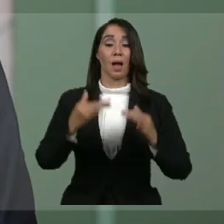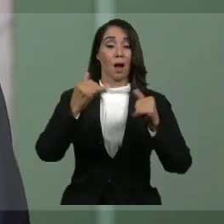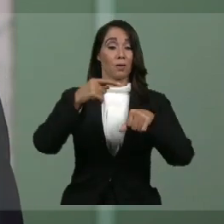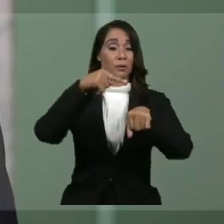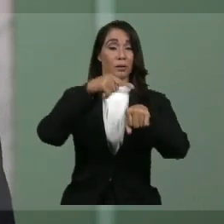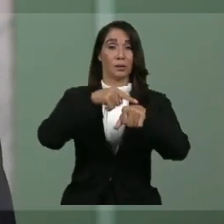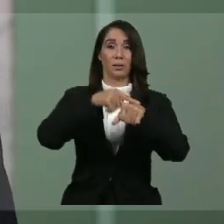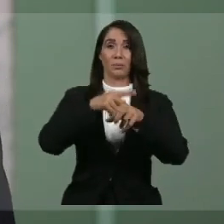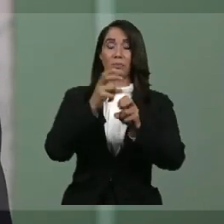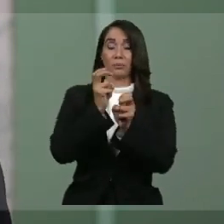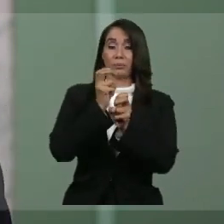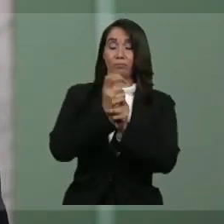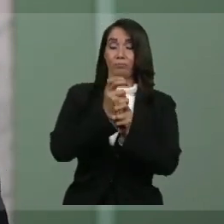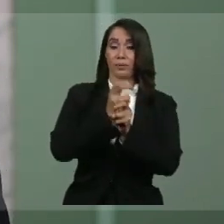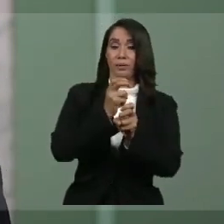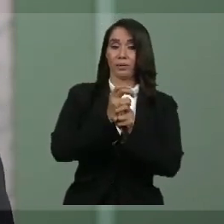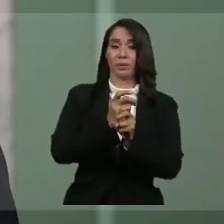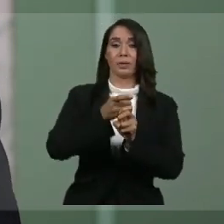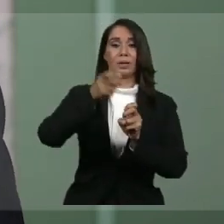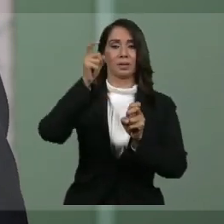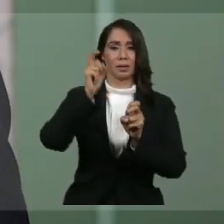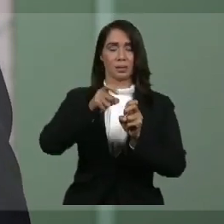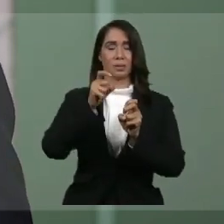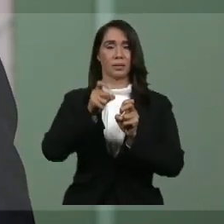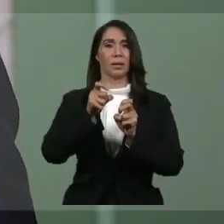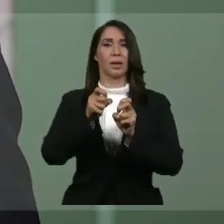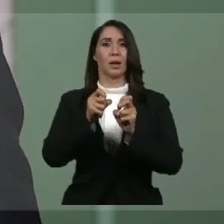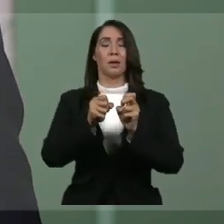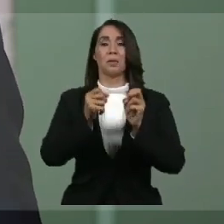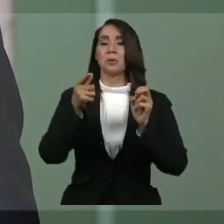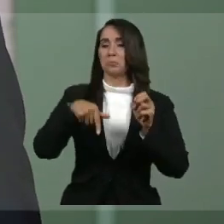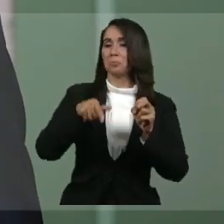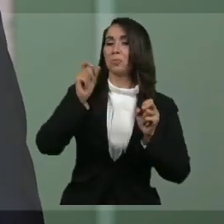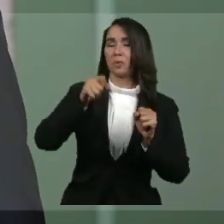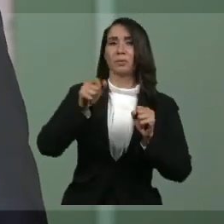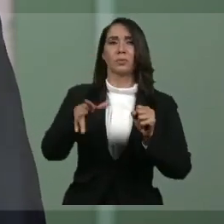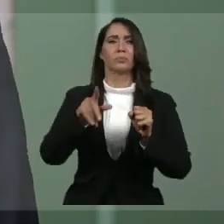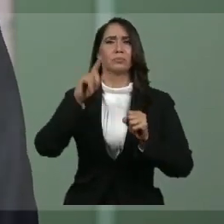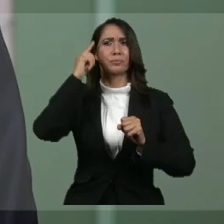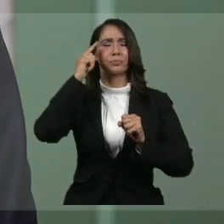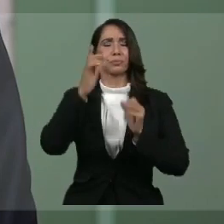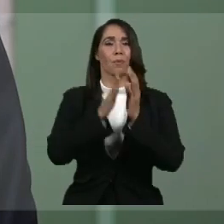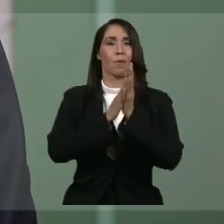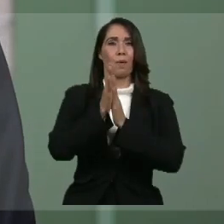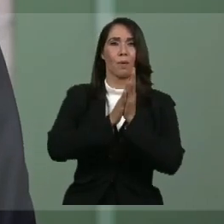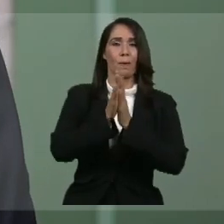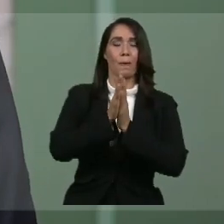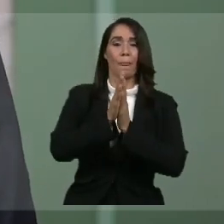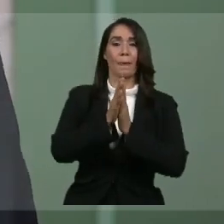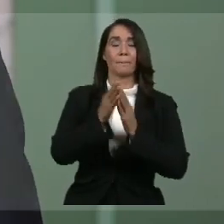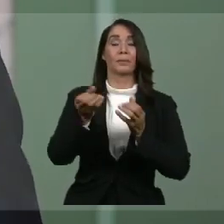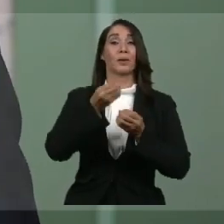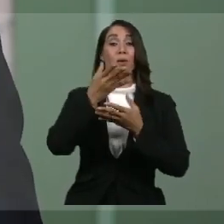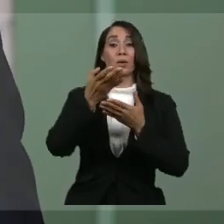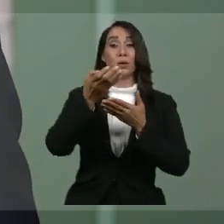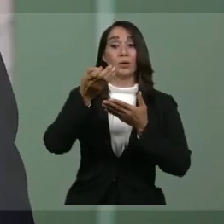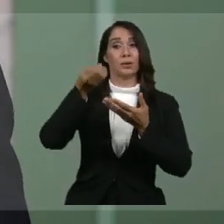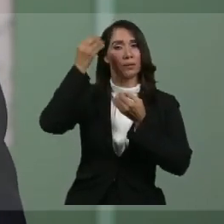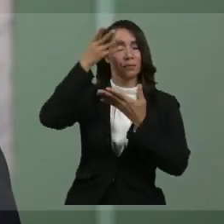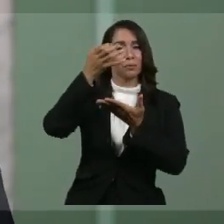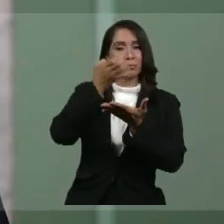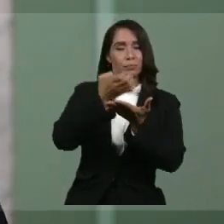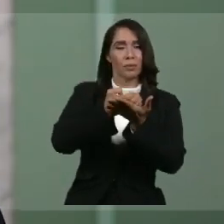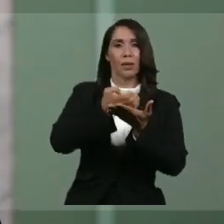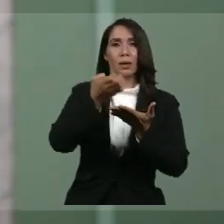dificultades, tenemos motivos para mantener el ánimo positivo, pues los últimos informes económicos de